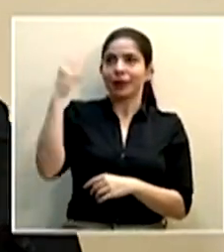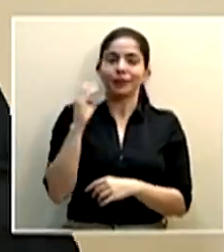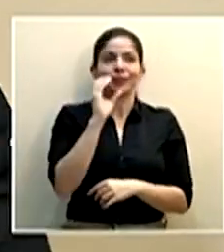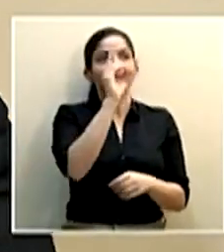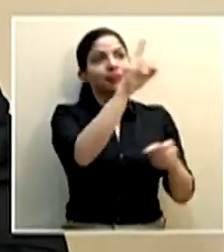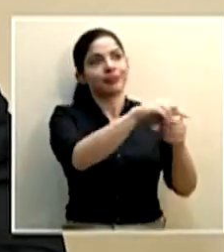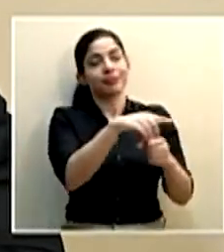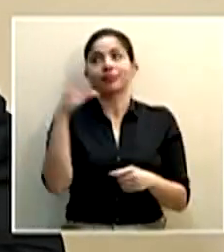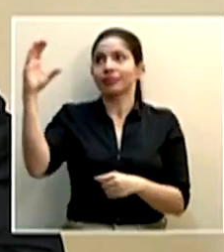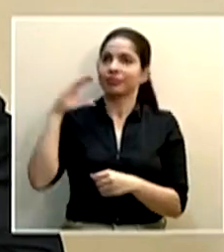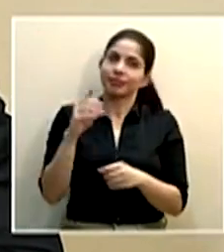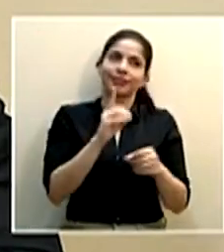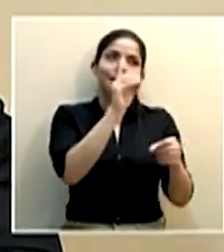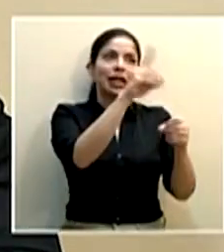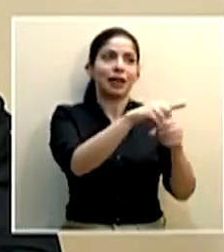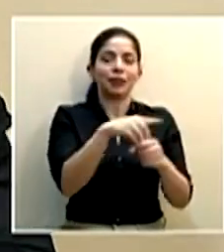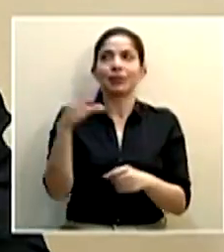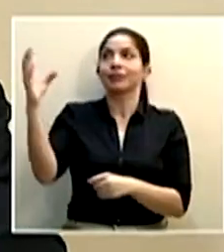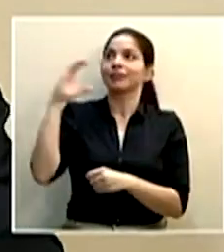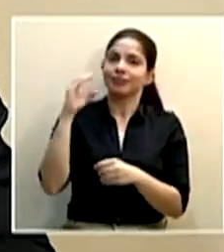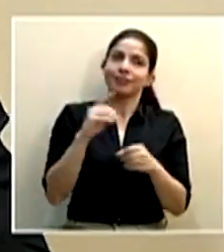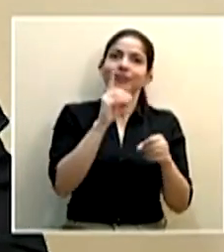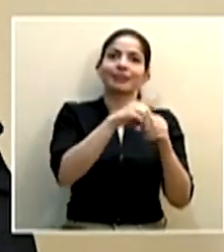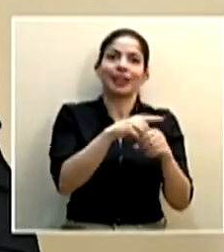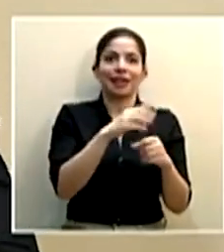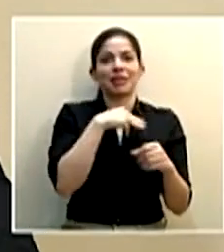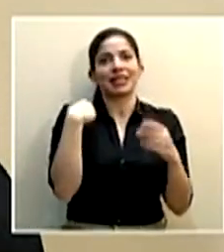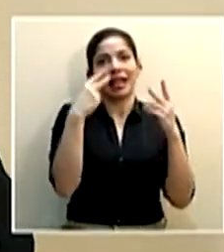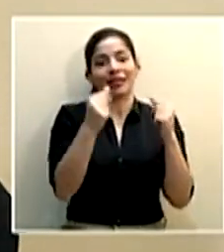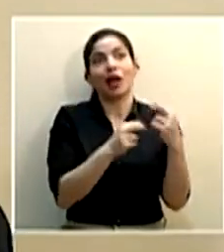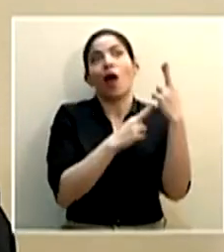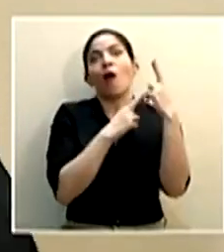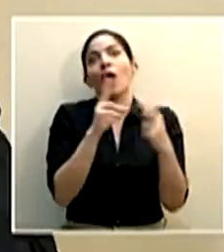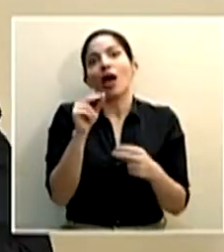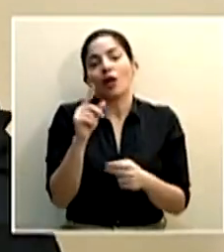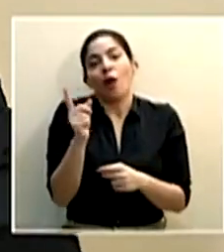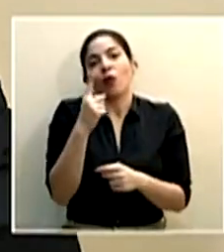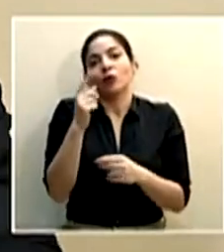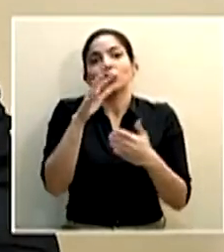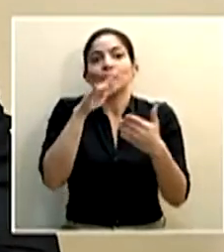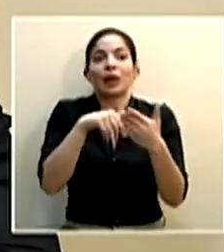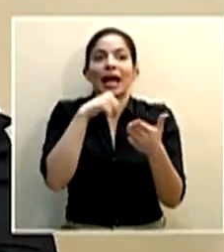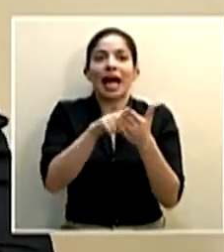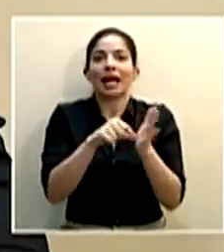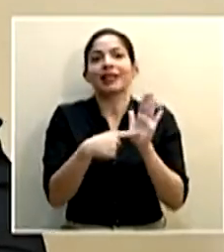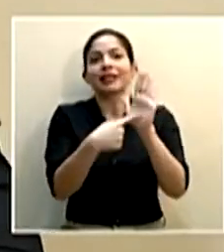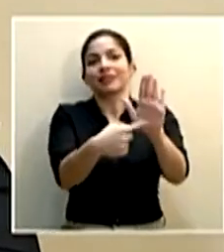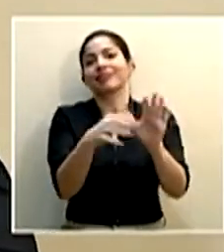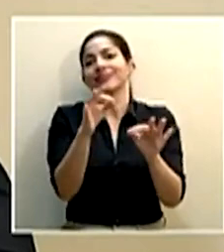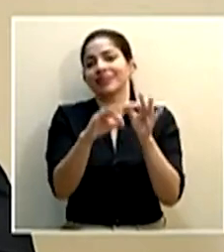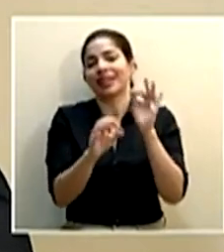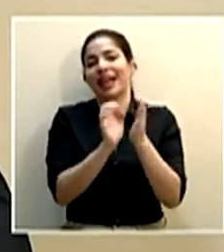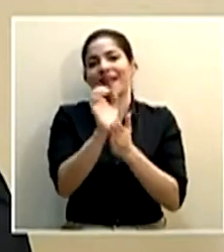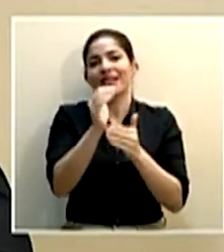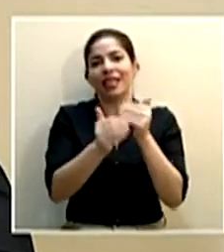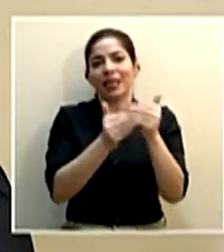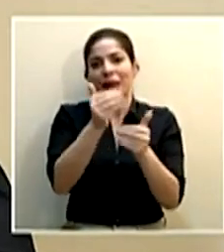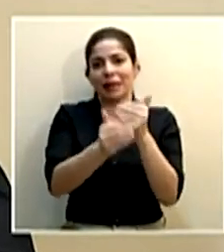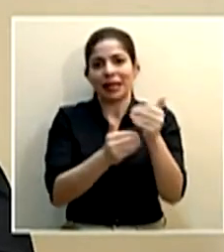entrego de vuelta a Hacienda. Pero espero que no se sea el caso y que con solo una nota no haya que hacer más trámite que